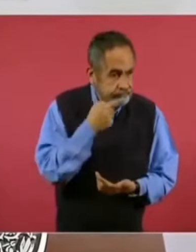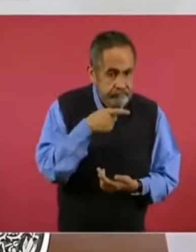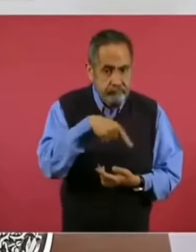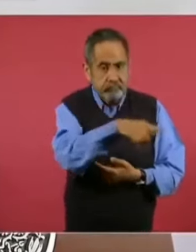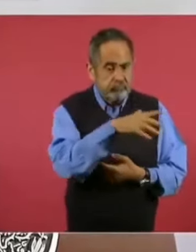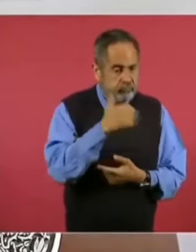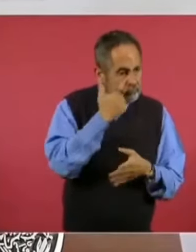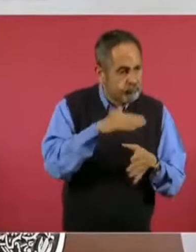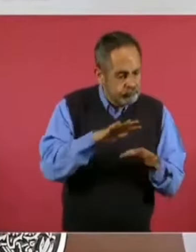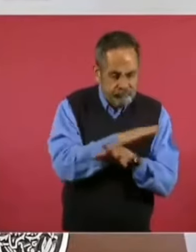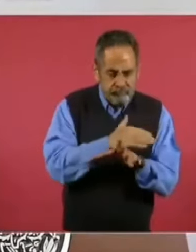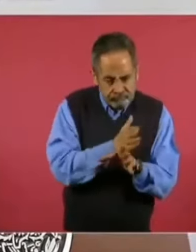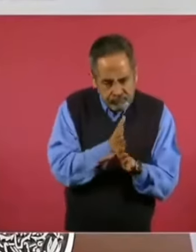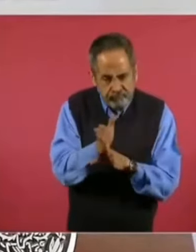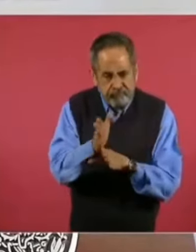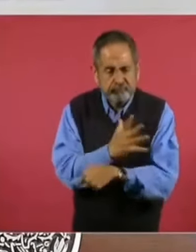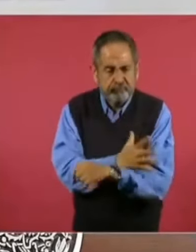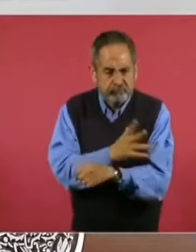reformarse.